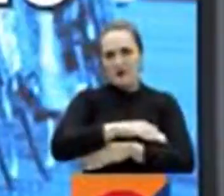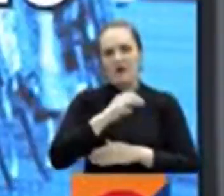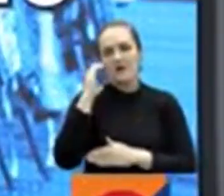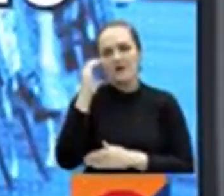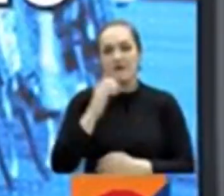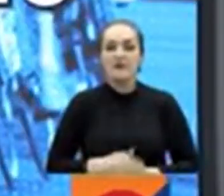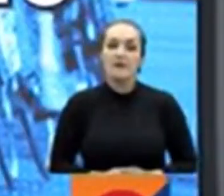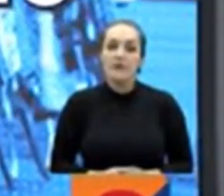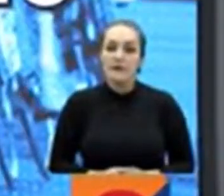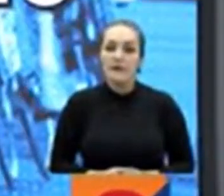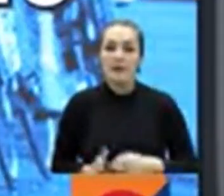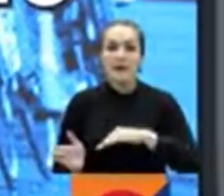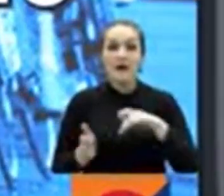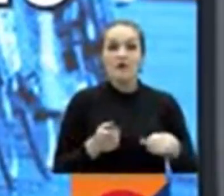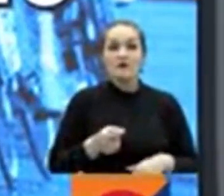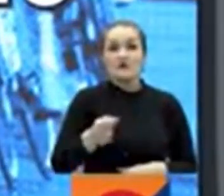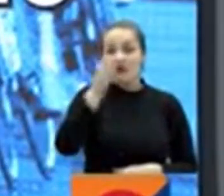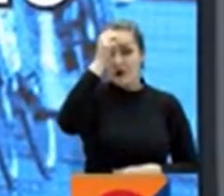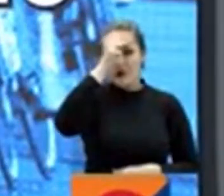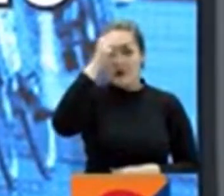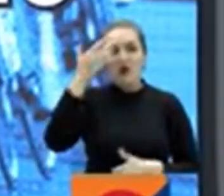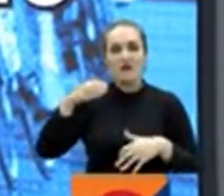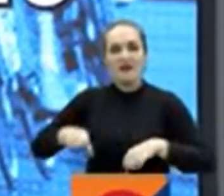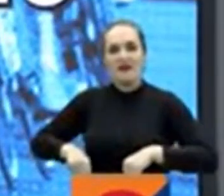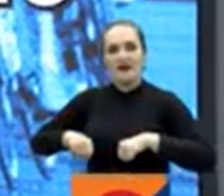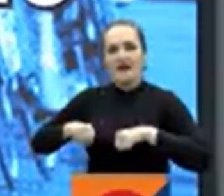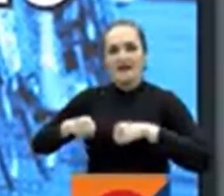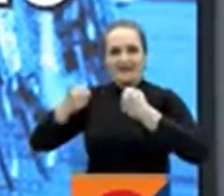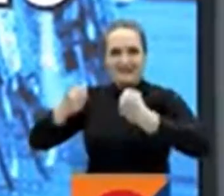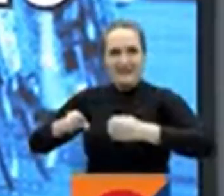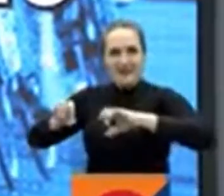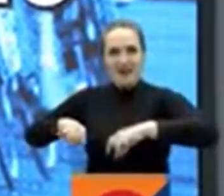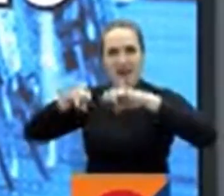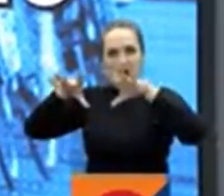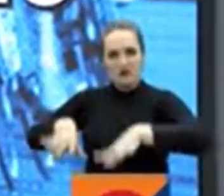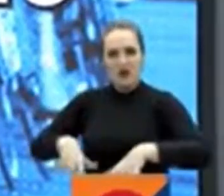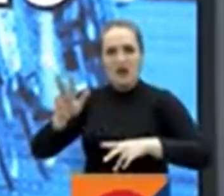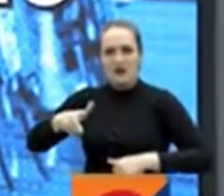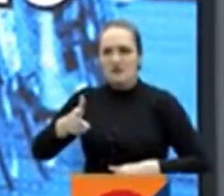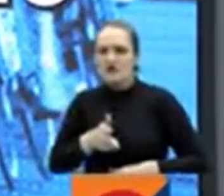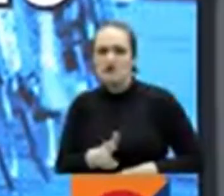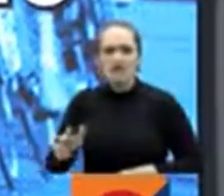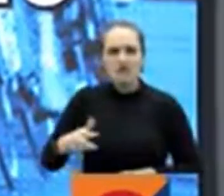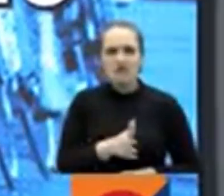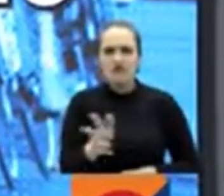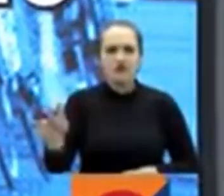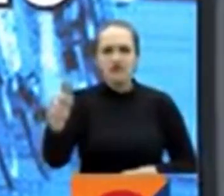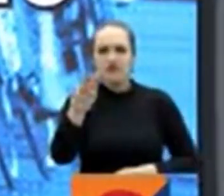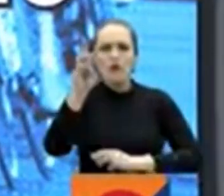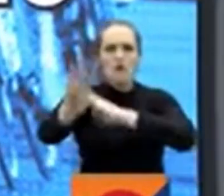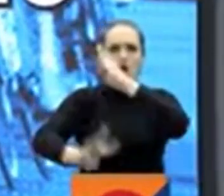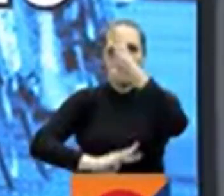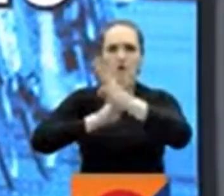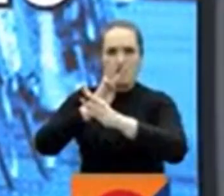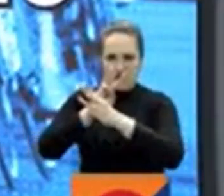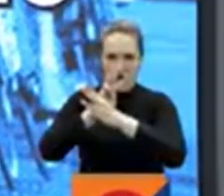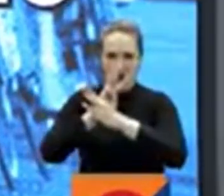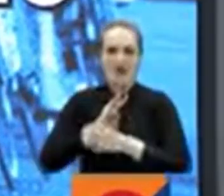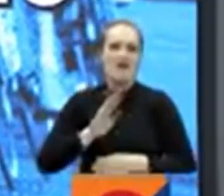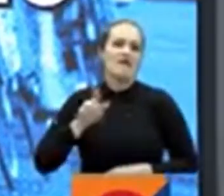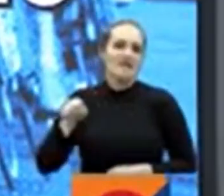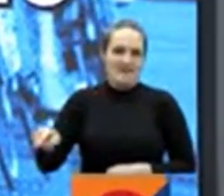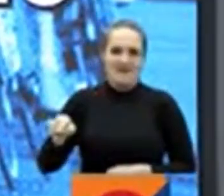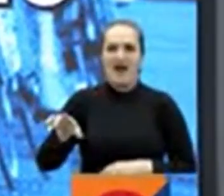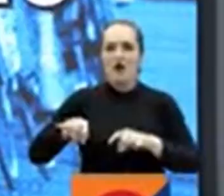este domingo en Australia se correrá la prueba de ruta de los mundiales de ciclismo y Nairo Quintana reveló que Sergio Higuita será